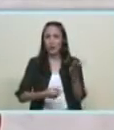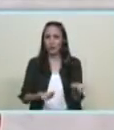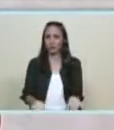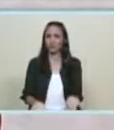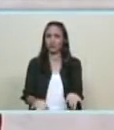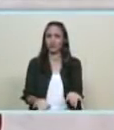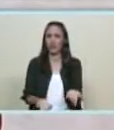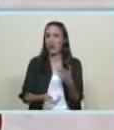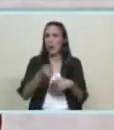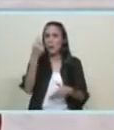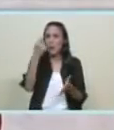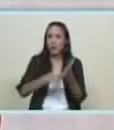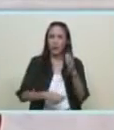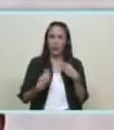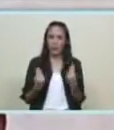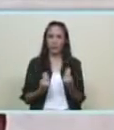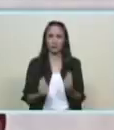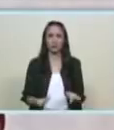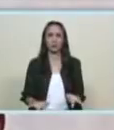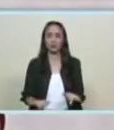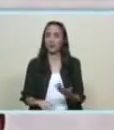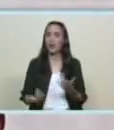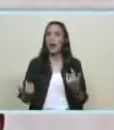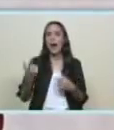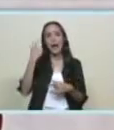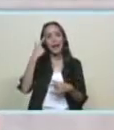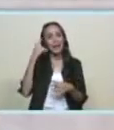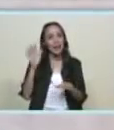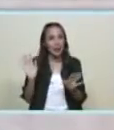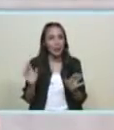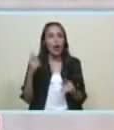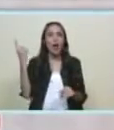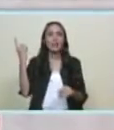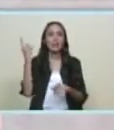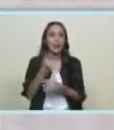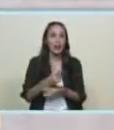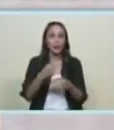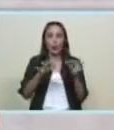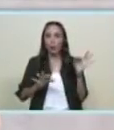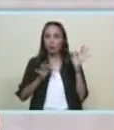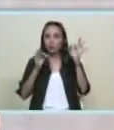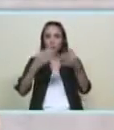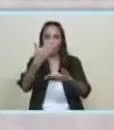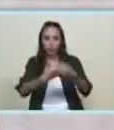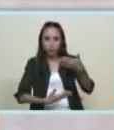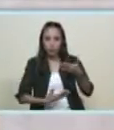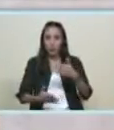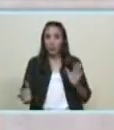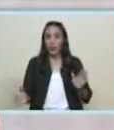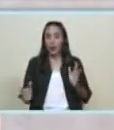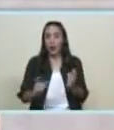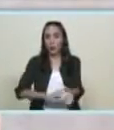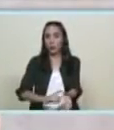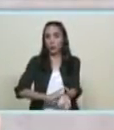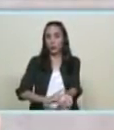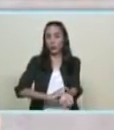lo prohibió él creyó que con un decreto lo eliminaba y el pueblo se molestó mucho